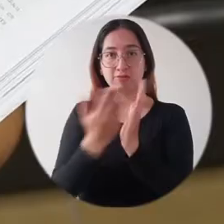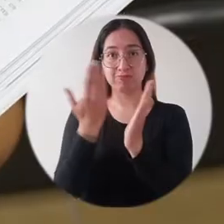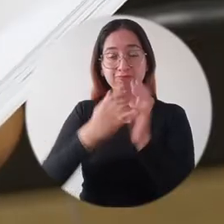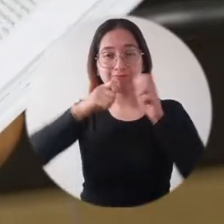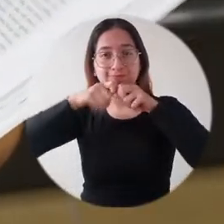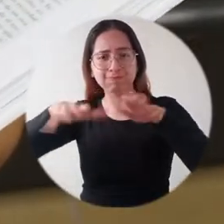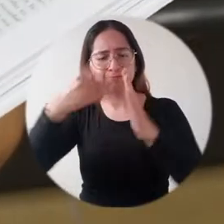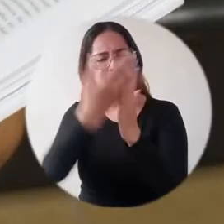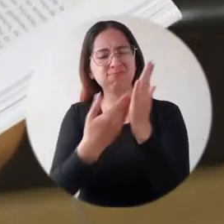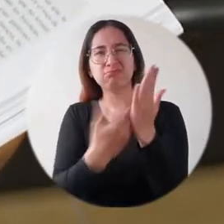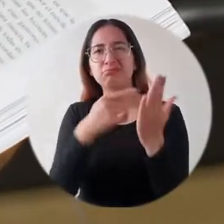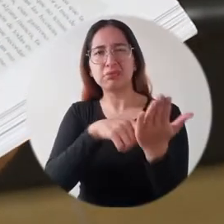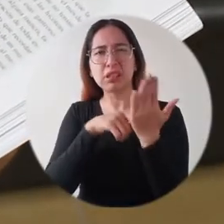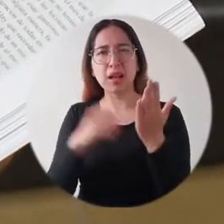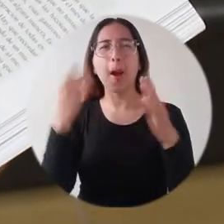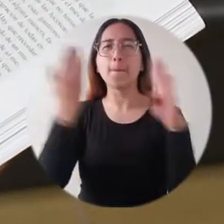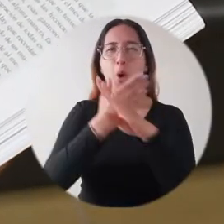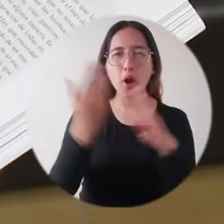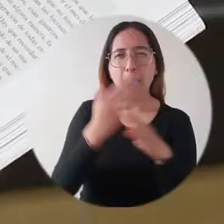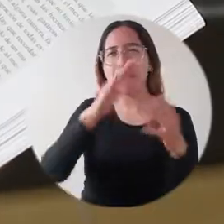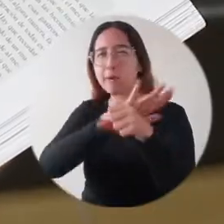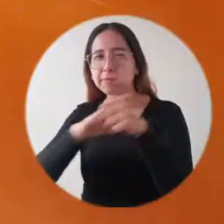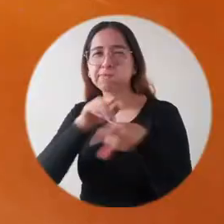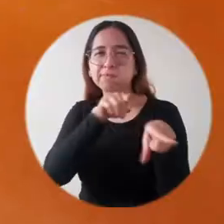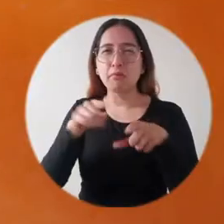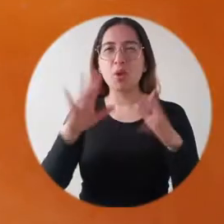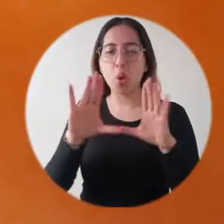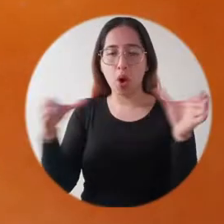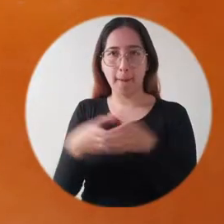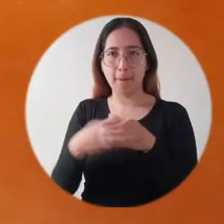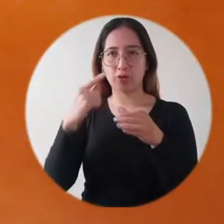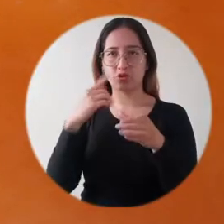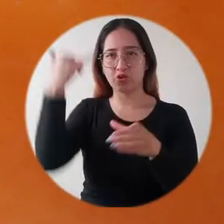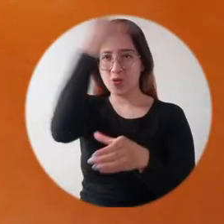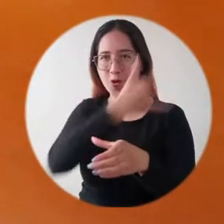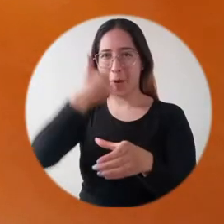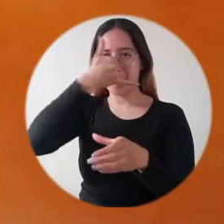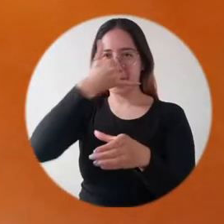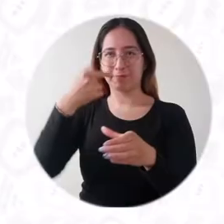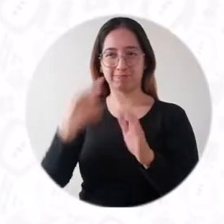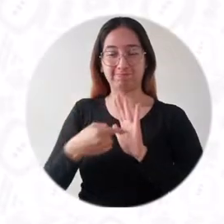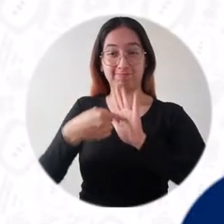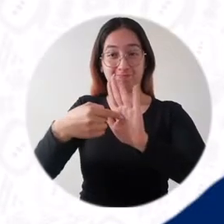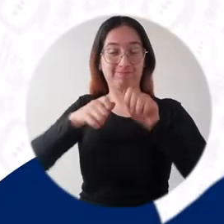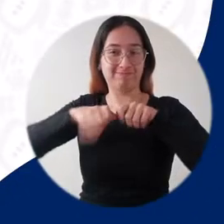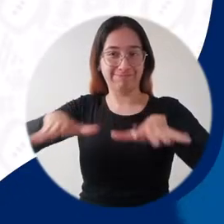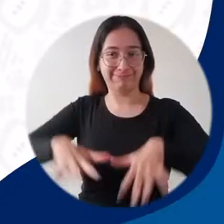11 con relatos que retratan las vivencias y problemáticas de las poblaciones afrodescendientes.